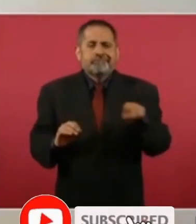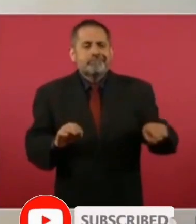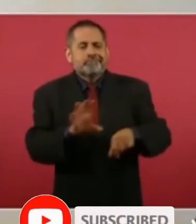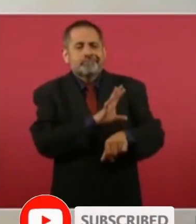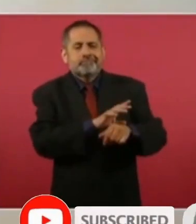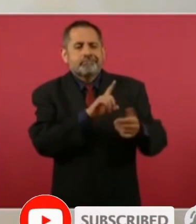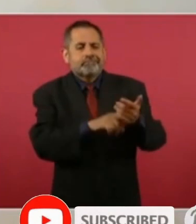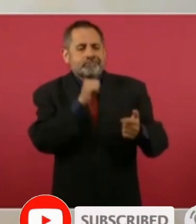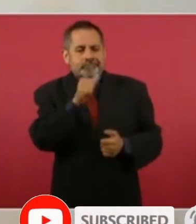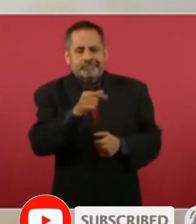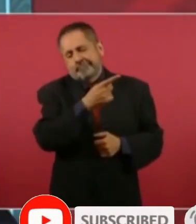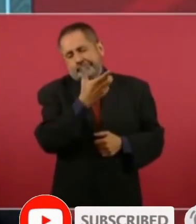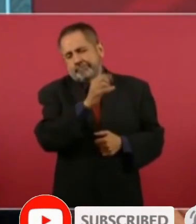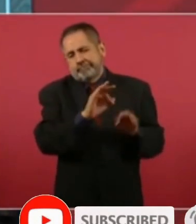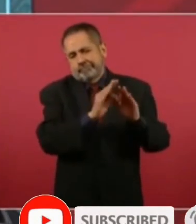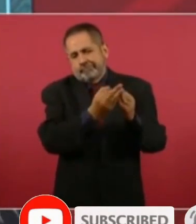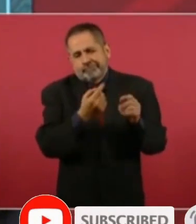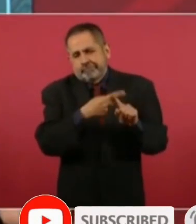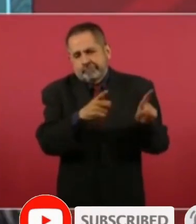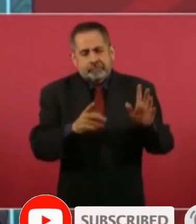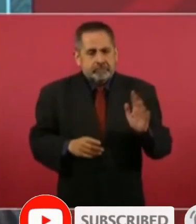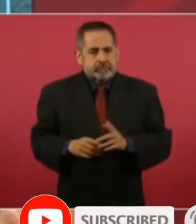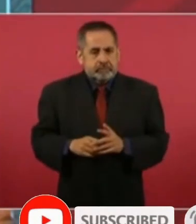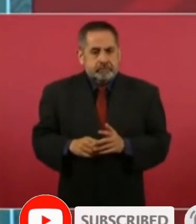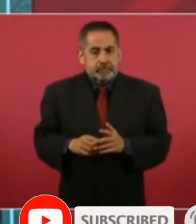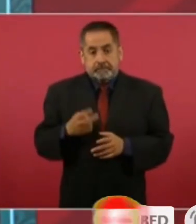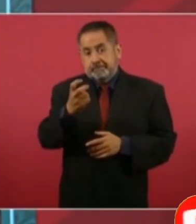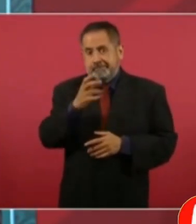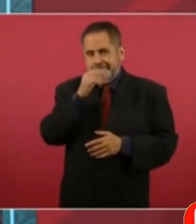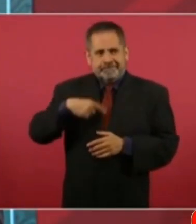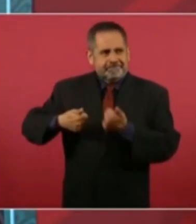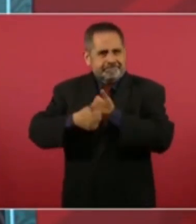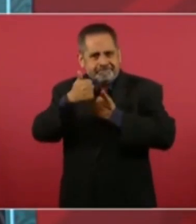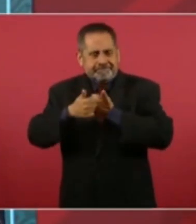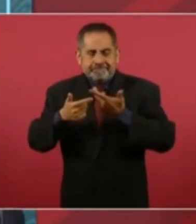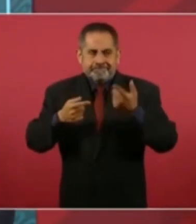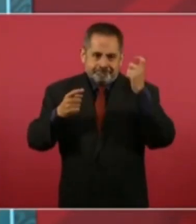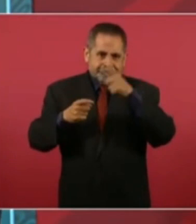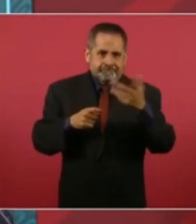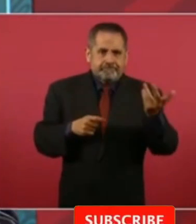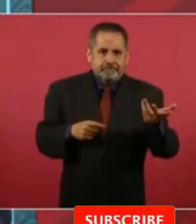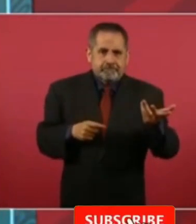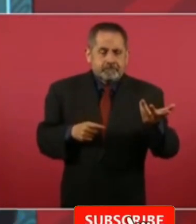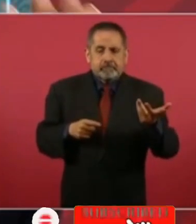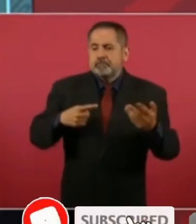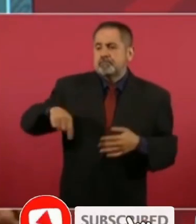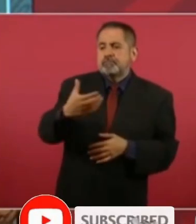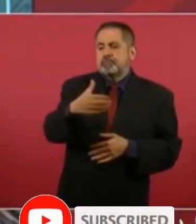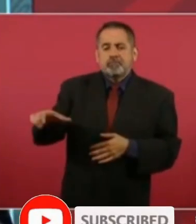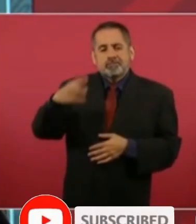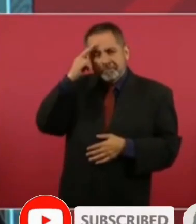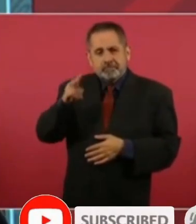asegurado por eso no podemos competir porque el productor mexicano está